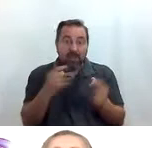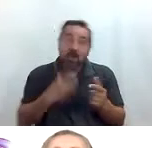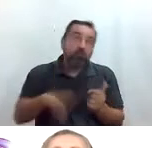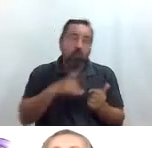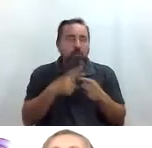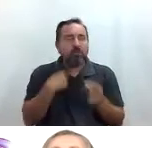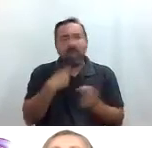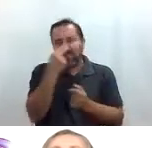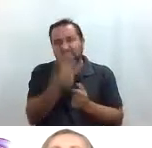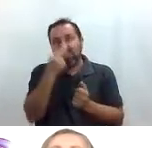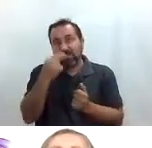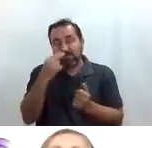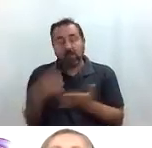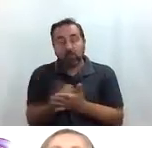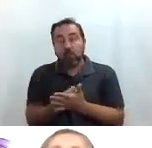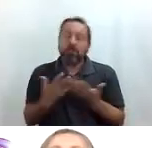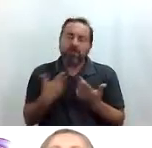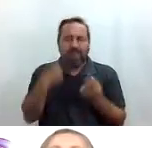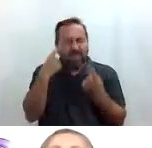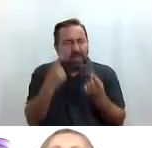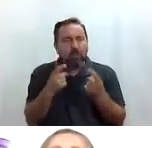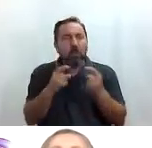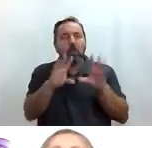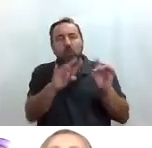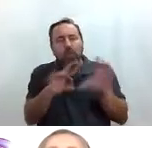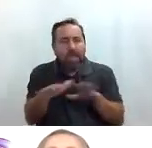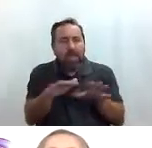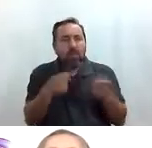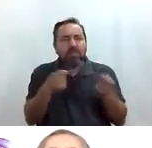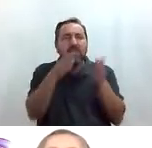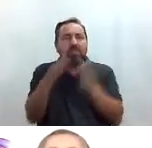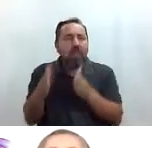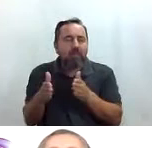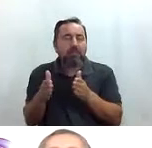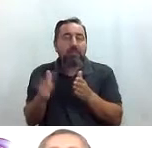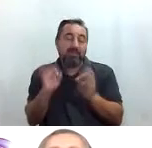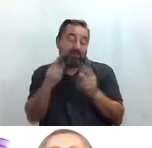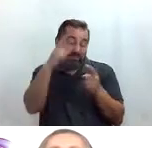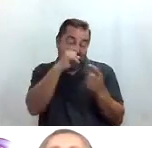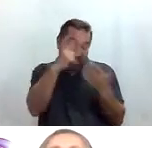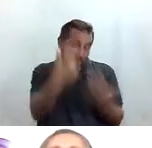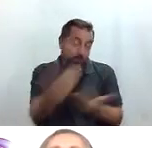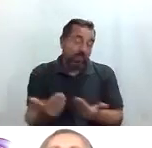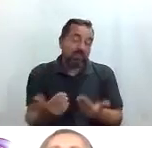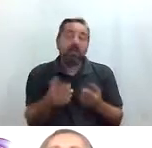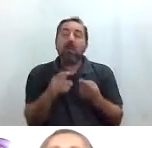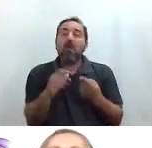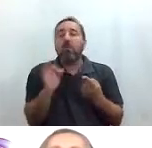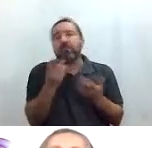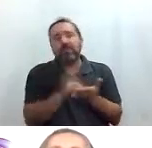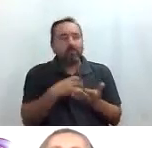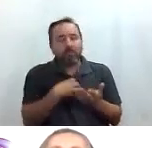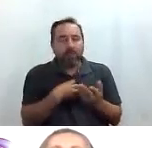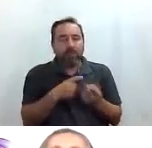lo que visitas entonces intento tocarlas en tiendas de souvenirs o pues a veces no se puede entonces